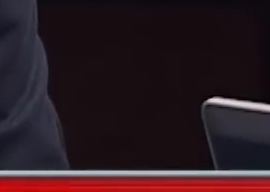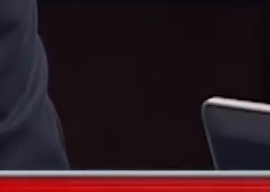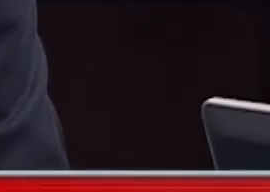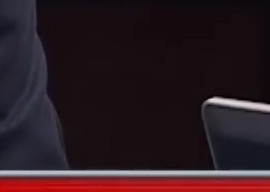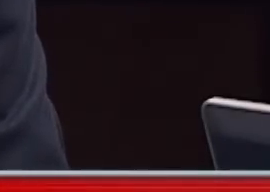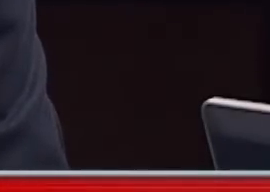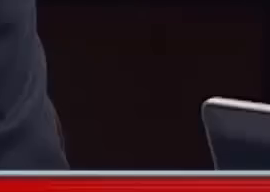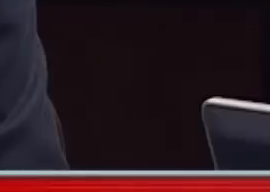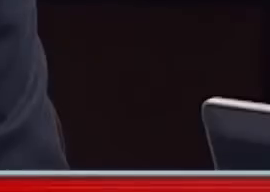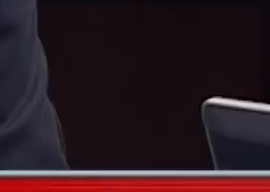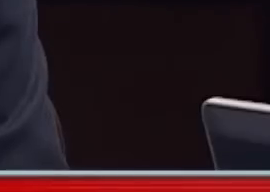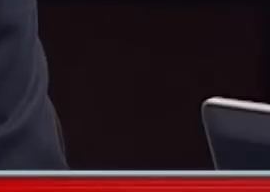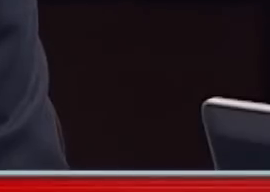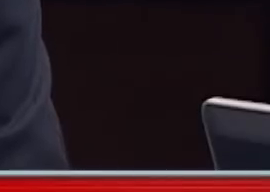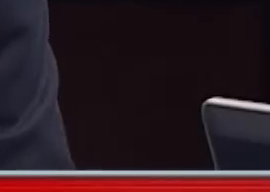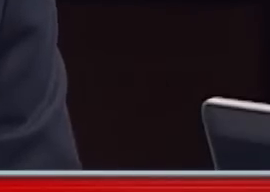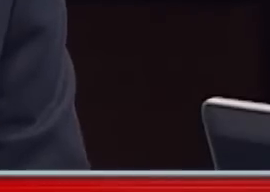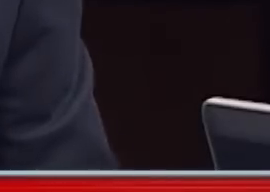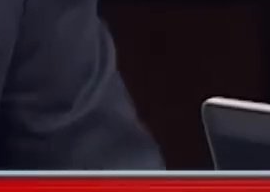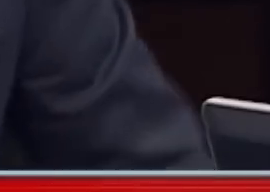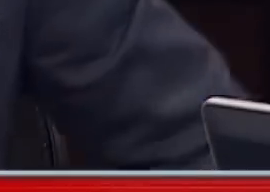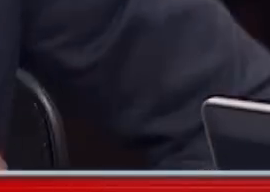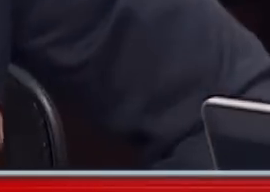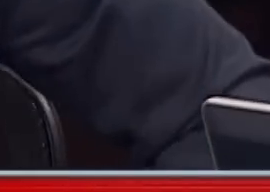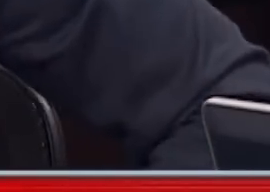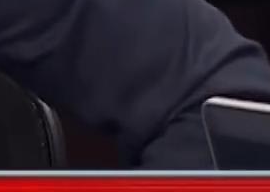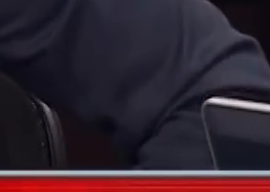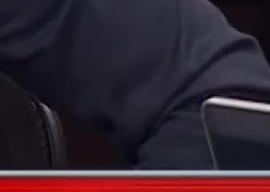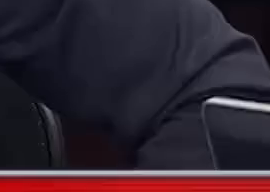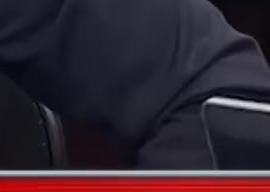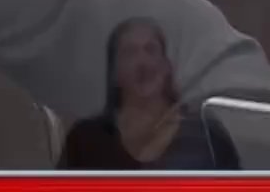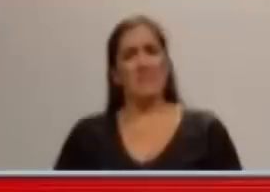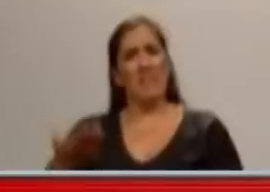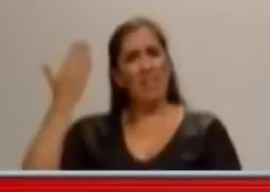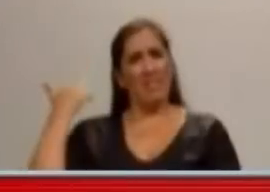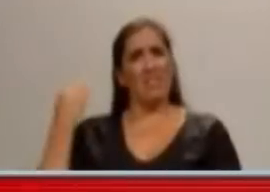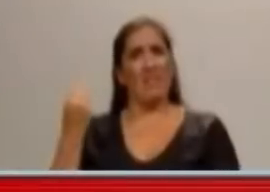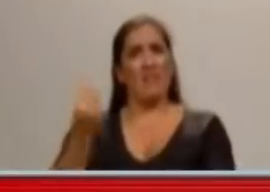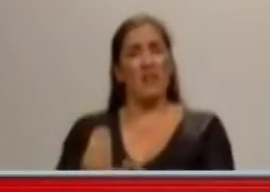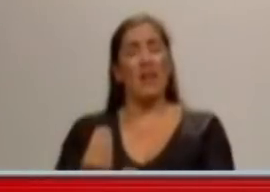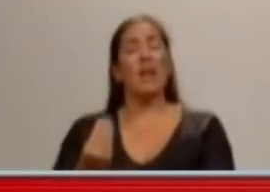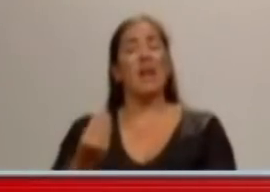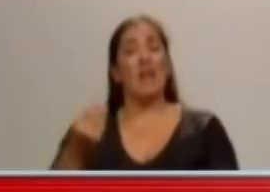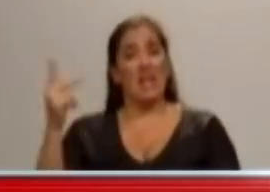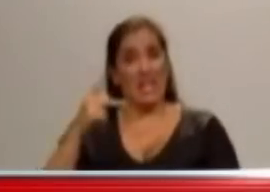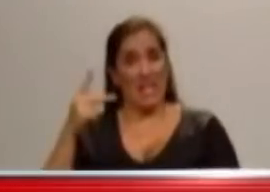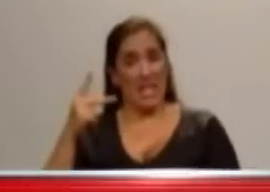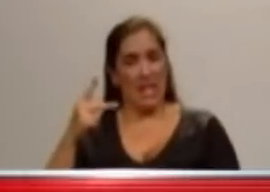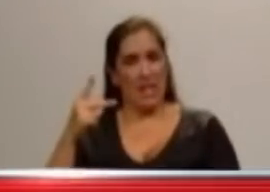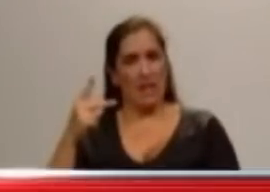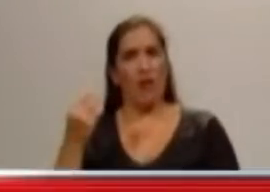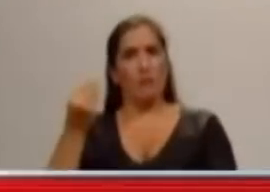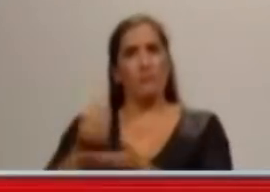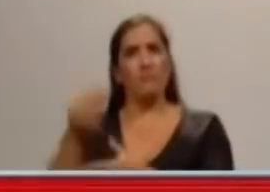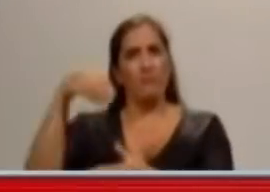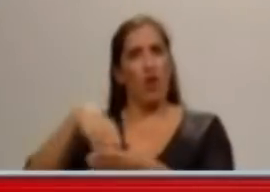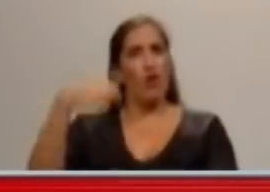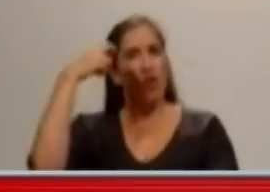noches. Buenas noches. Nos gustaría escucharlo, su reflexión, si pudo ver esto. tres cosas para marcar.